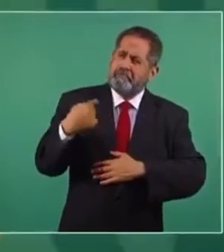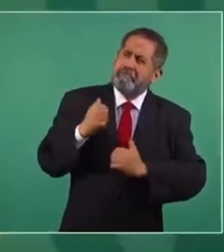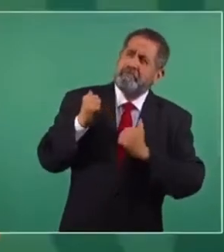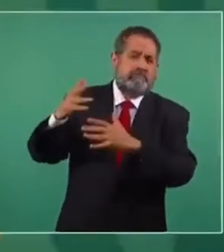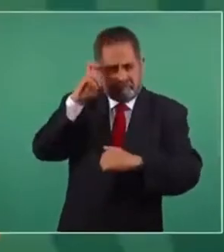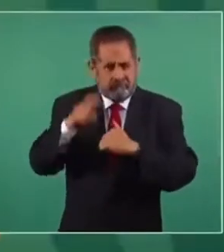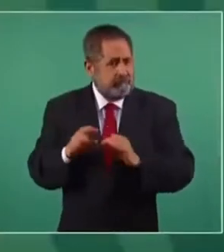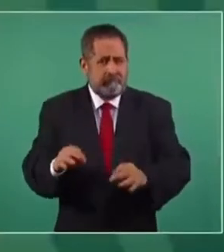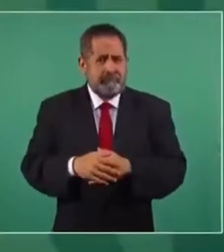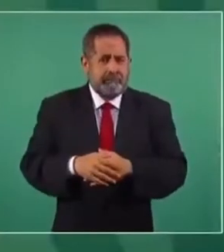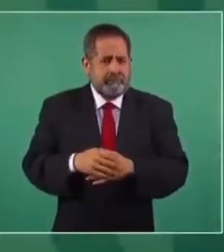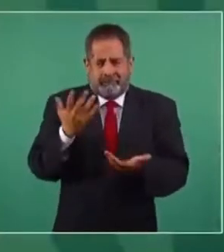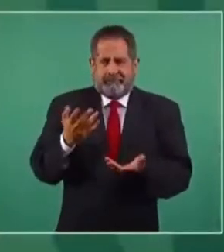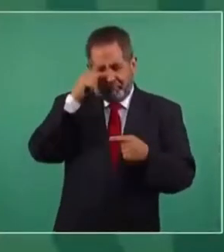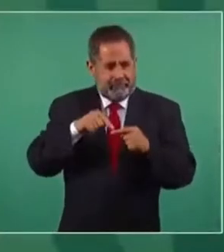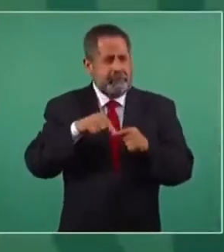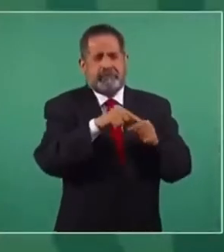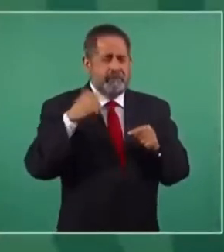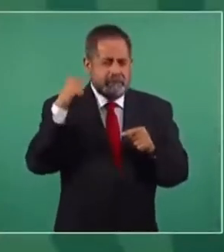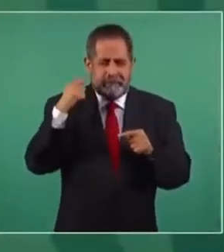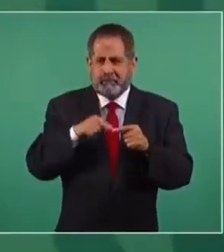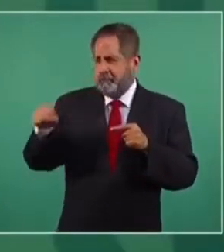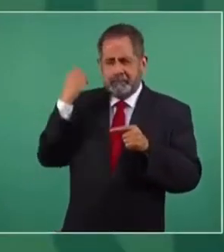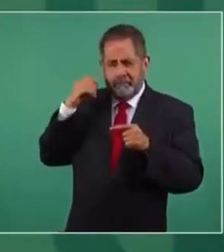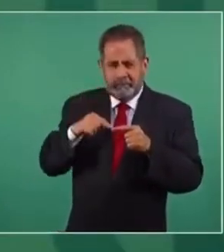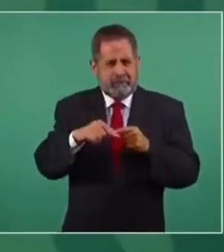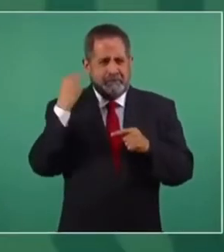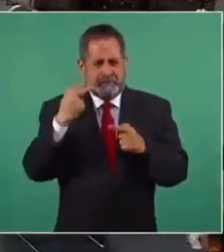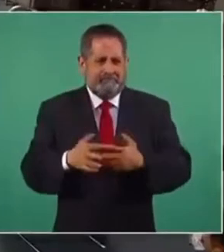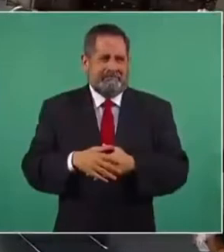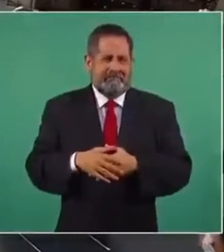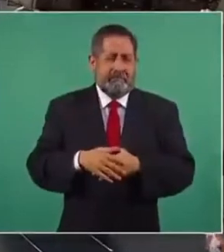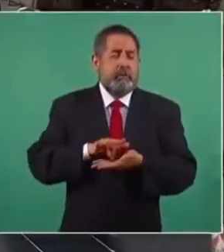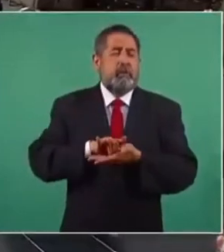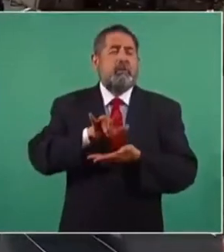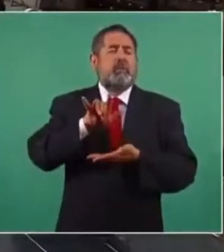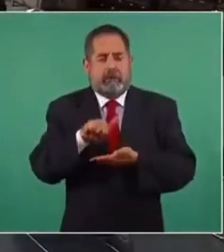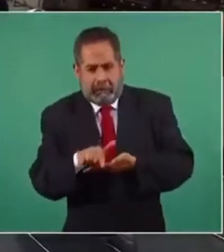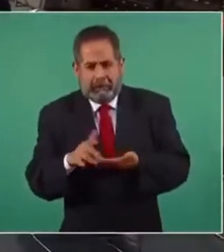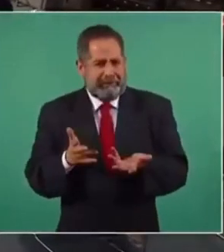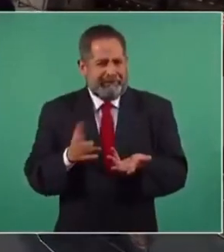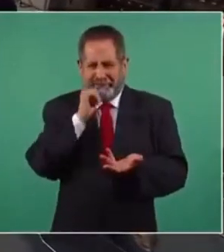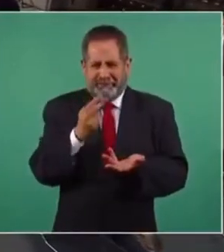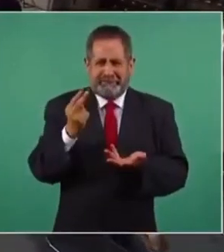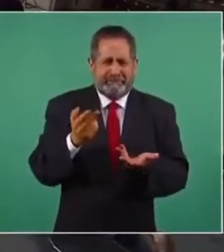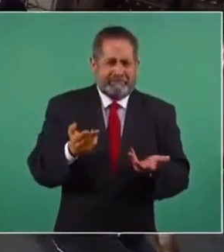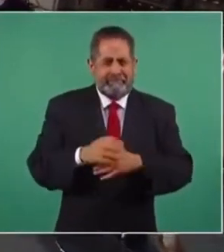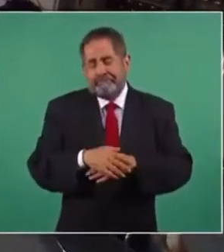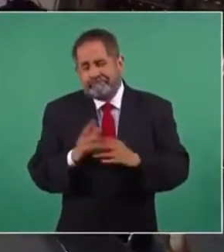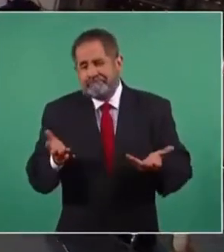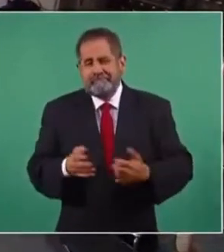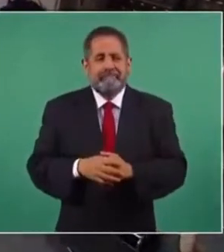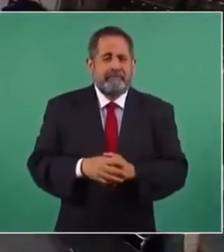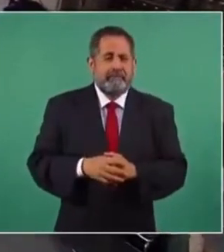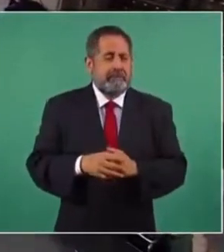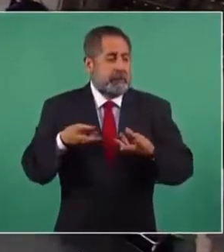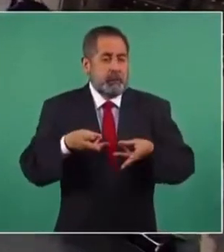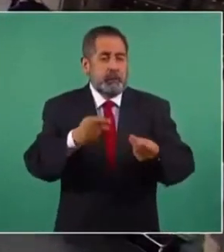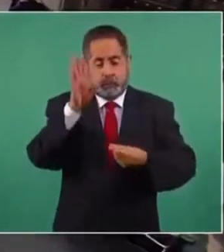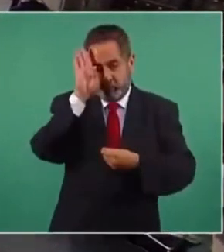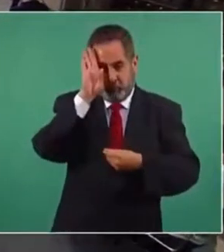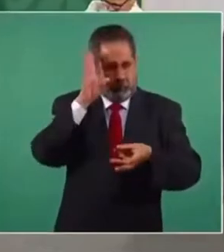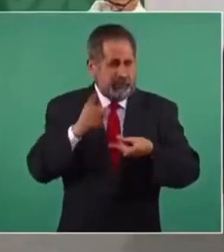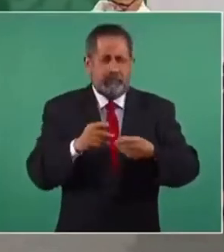Pero aquí, pues para ir a Guadalajara, a Oaxaca, a Veracruz, pues apenas se está levantando ya, hay que aterrizar y el gasto